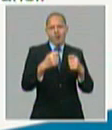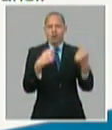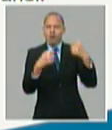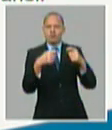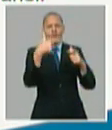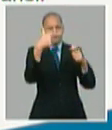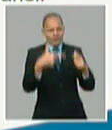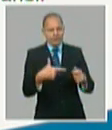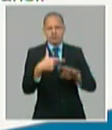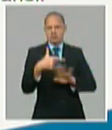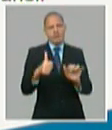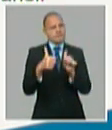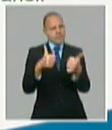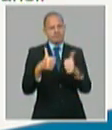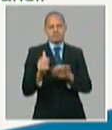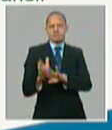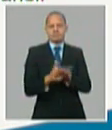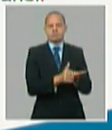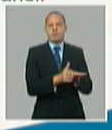gas manufacturado